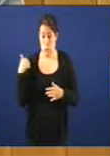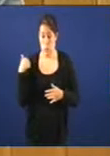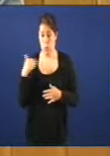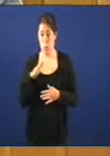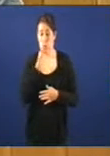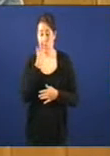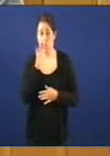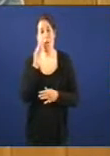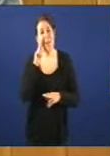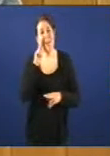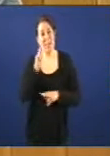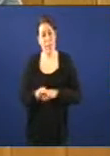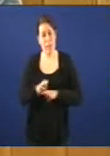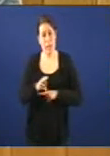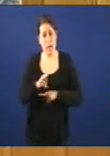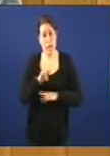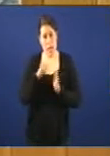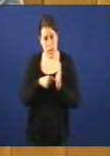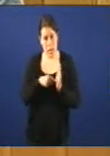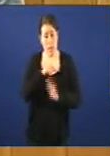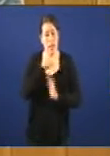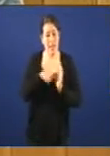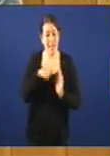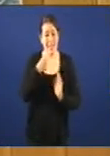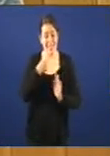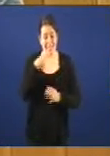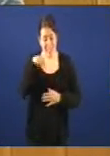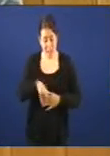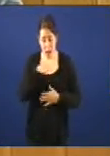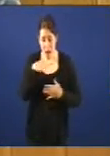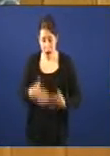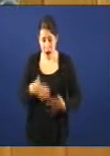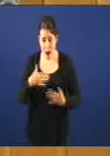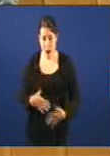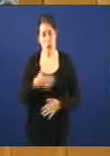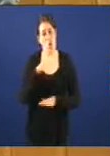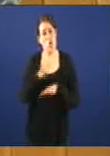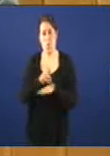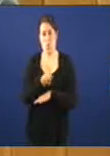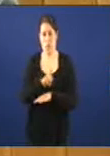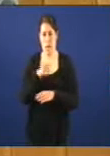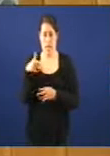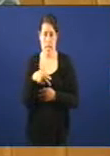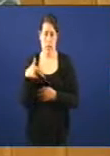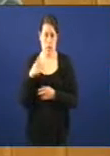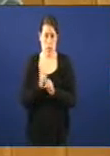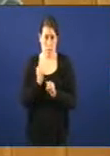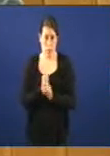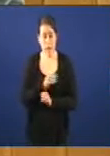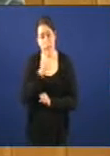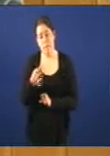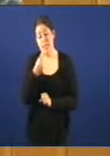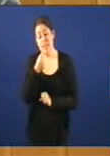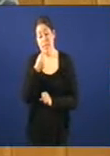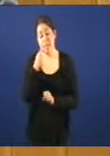respetaba a legalidade. Bueno, pois a legalidade dice a día de hoxe que no seu día a empresa vulnerou os dereitos das traballadoras. E máis, dice que a empresa